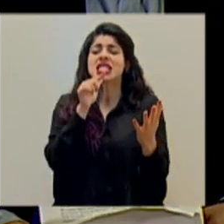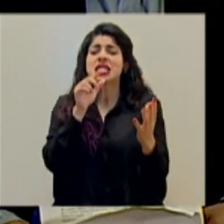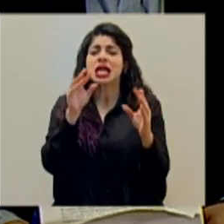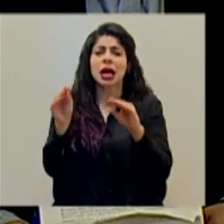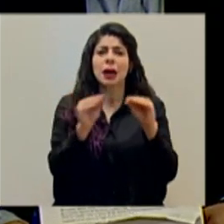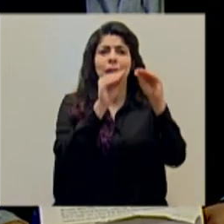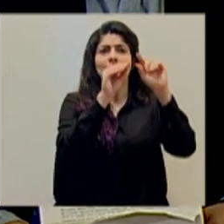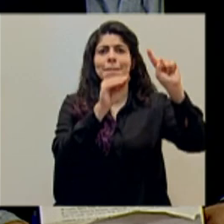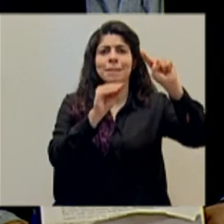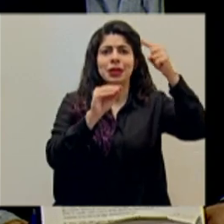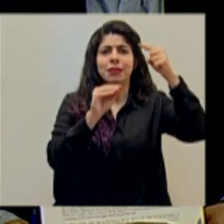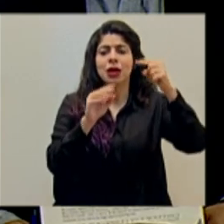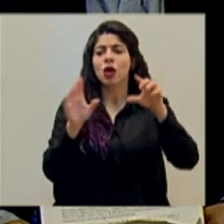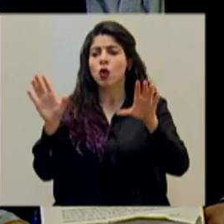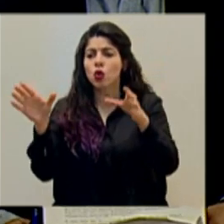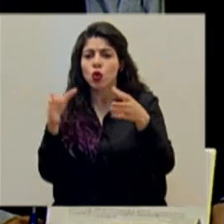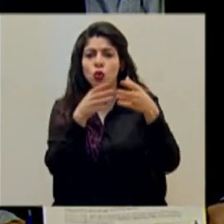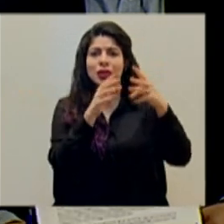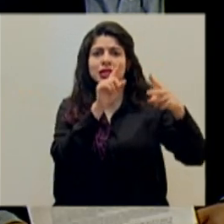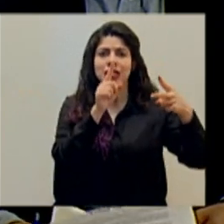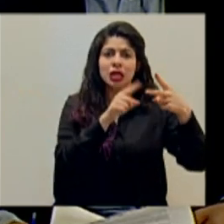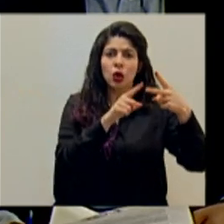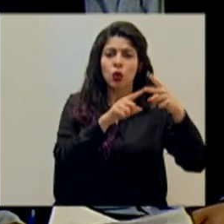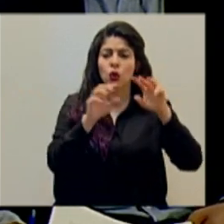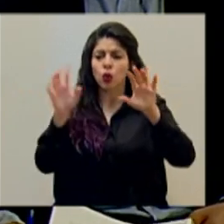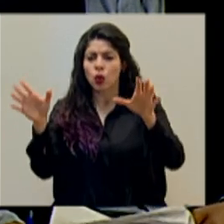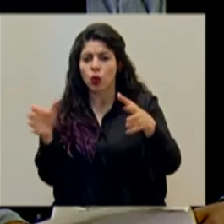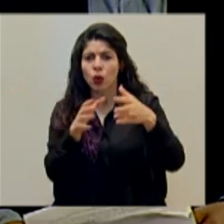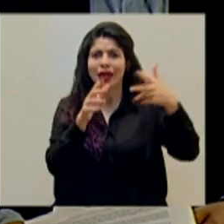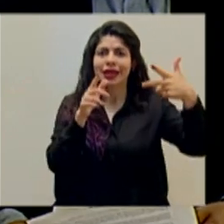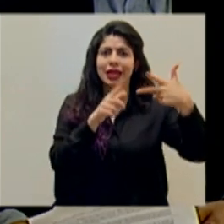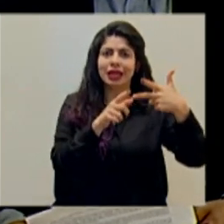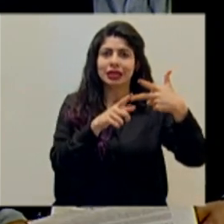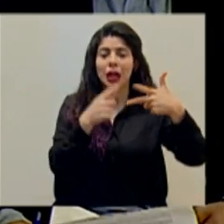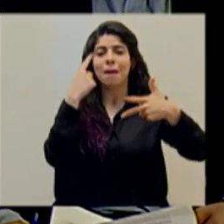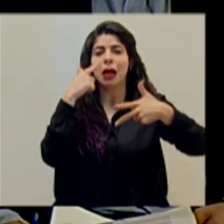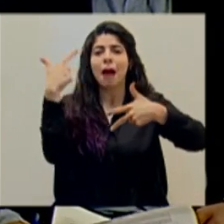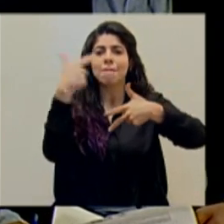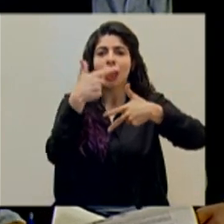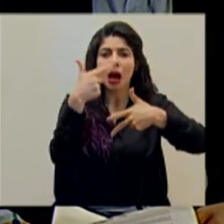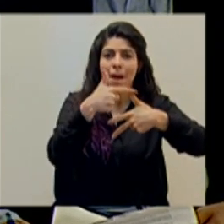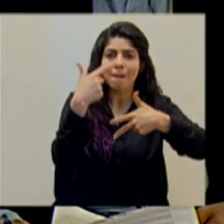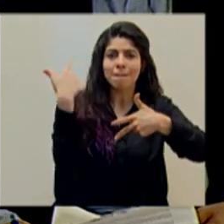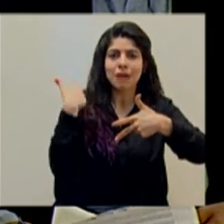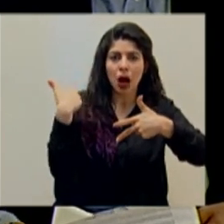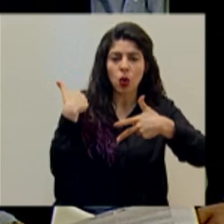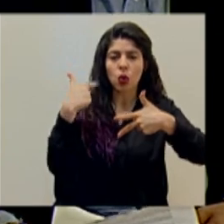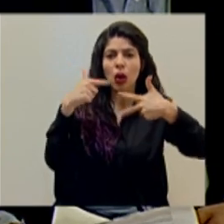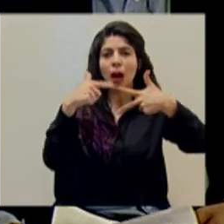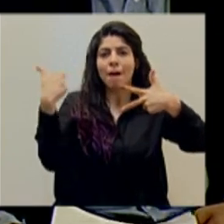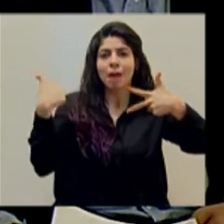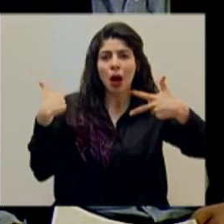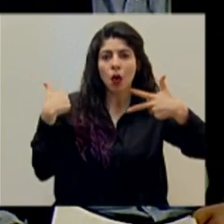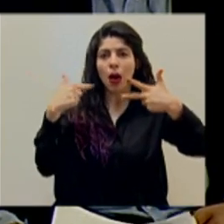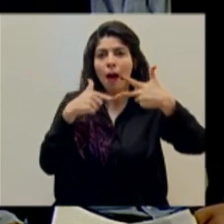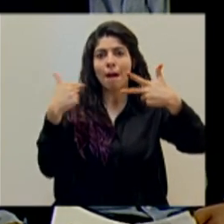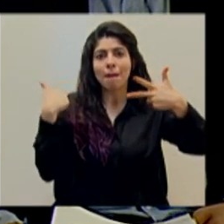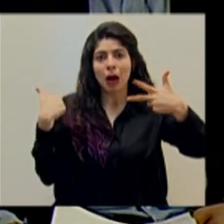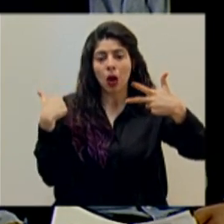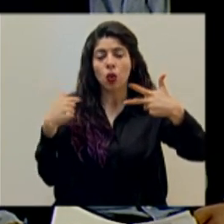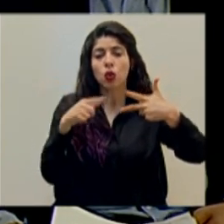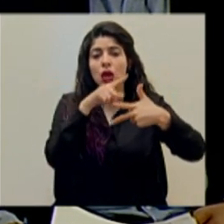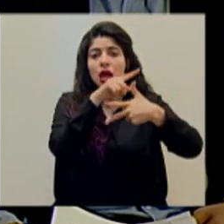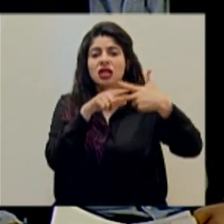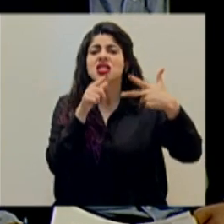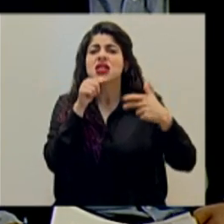las vacunas que se van a estar aplicando de COVID-19 para proteger contra el COVID-19, siguen objetivos